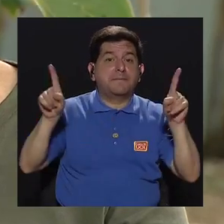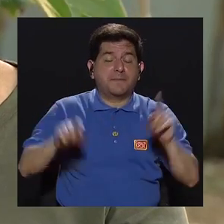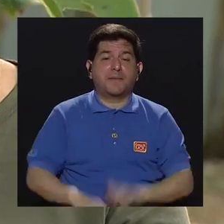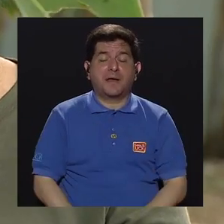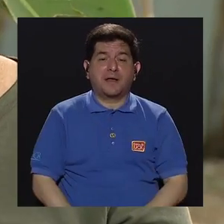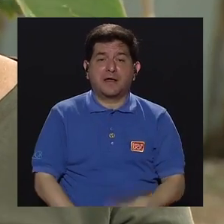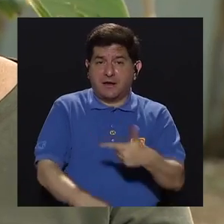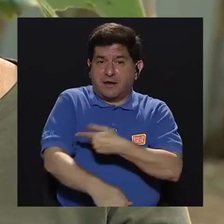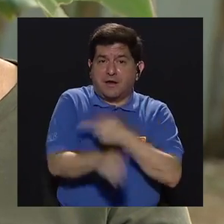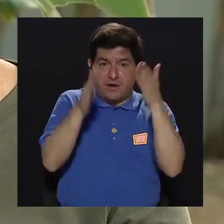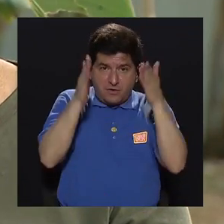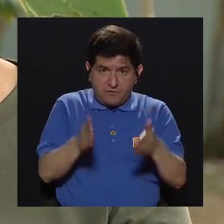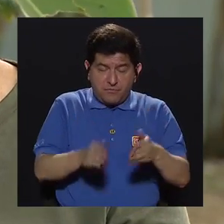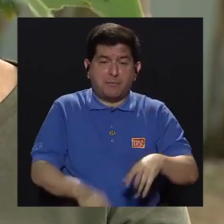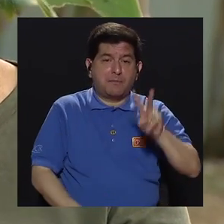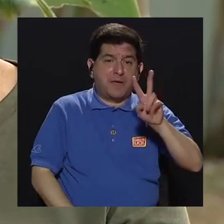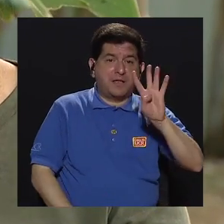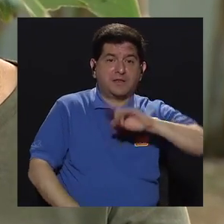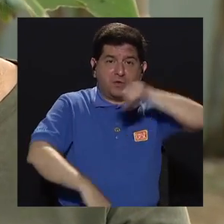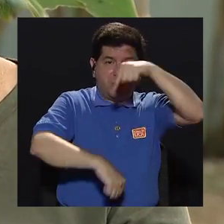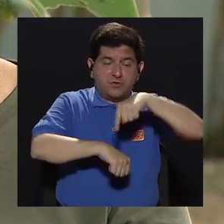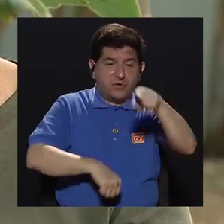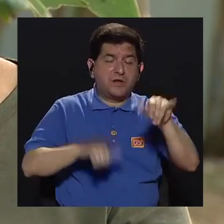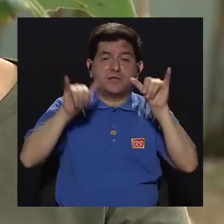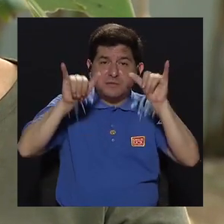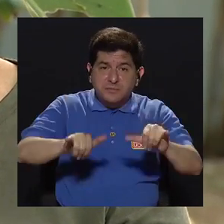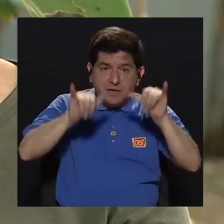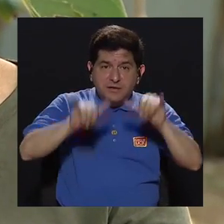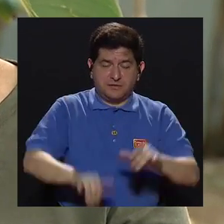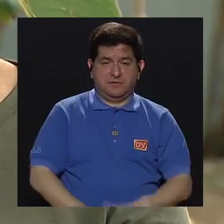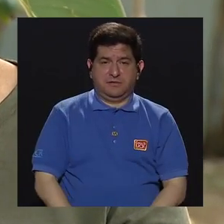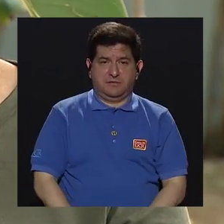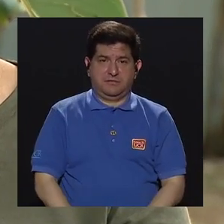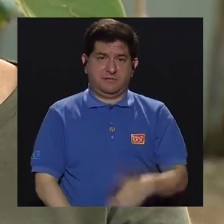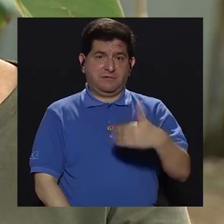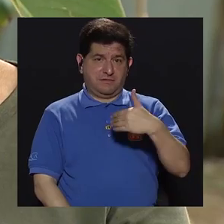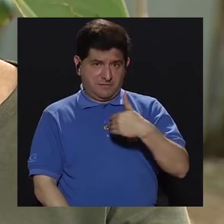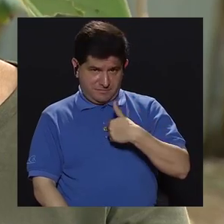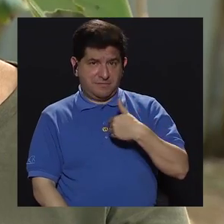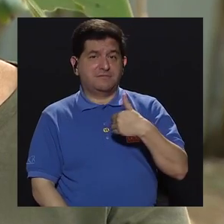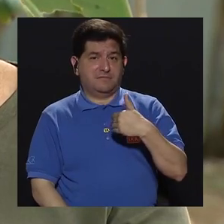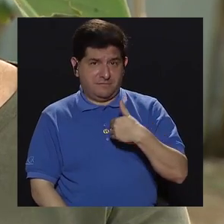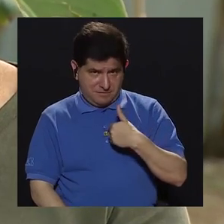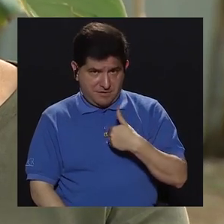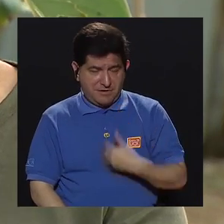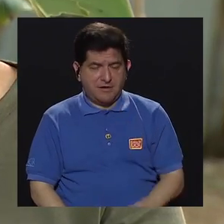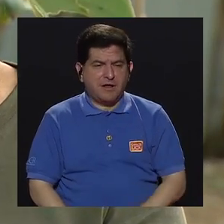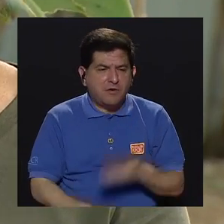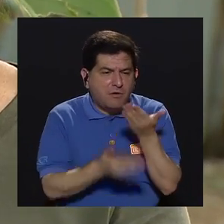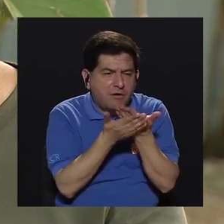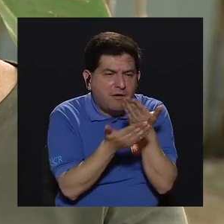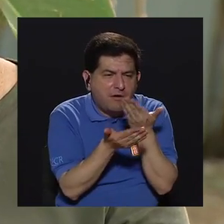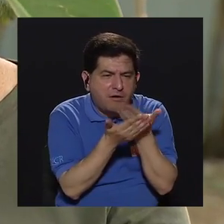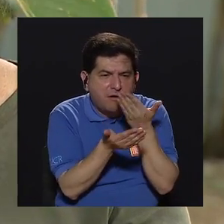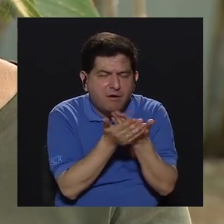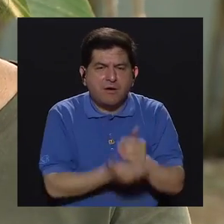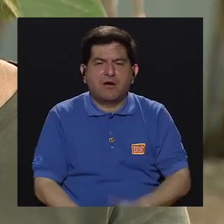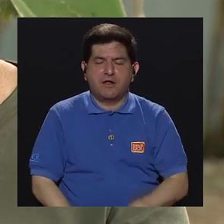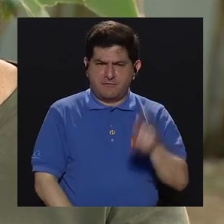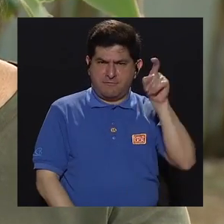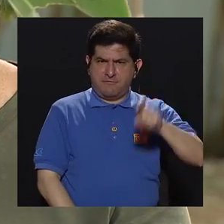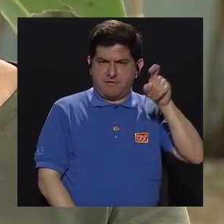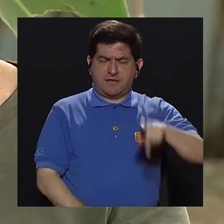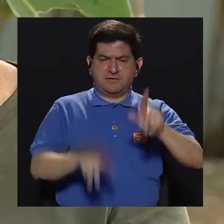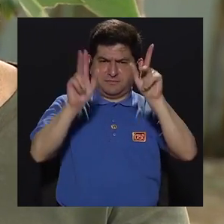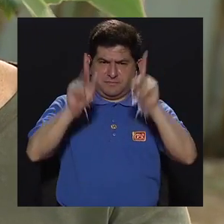horas en el centro de atención, entonces está a cargo de esa verificación de las